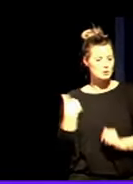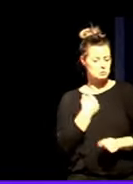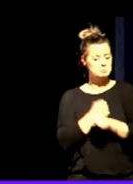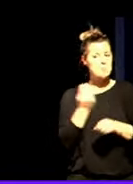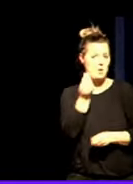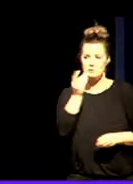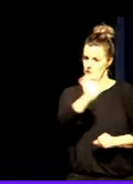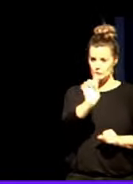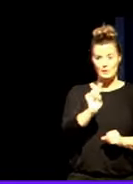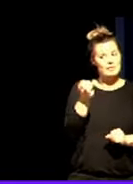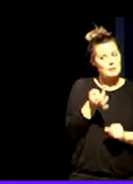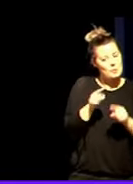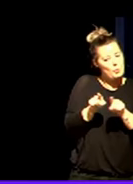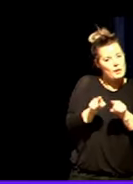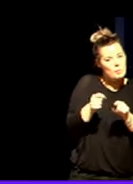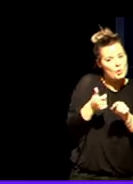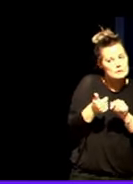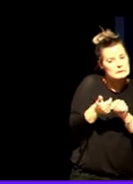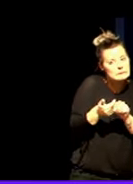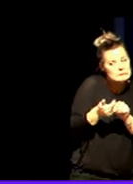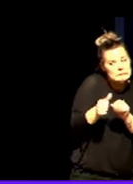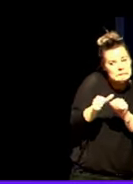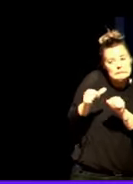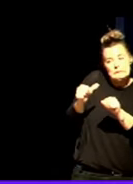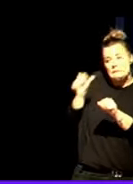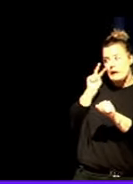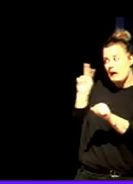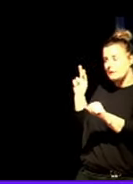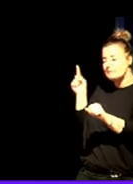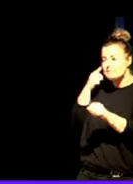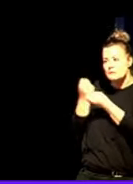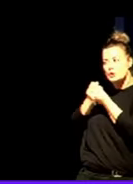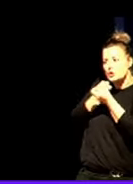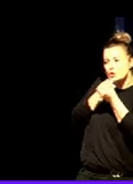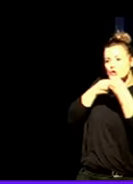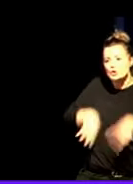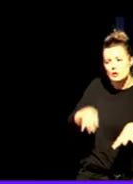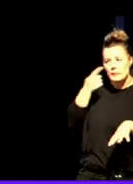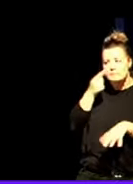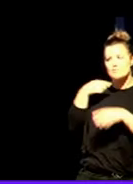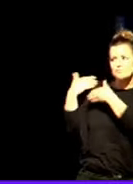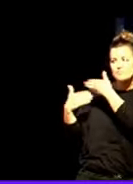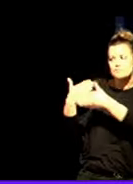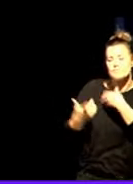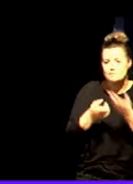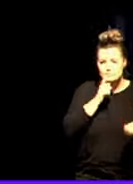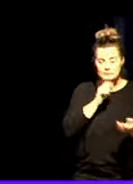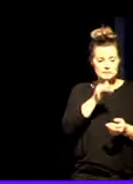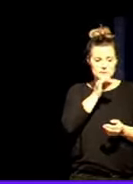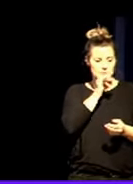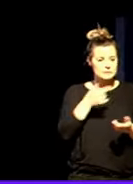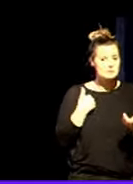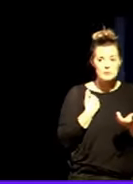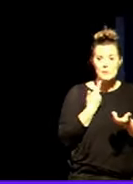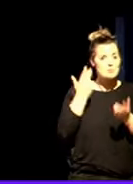Tenemos que retrotraernos en el tiempo y ver la tendencia histórica de la que venimos. Todavía no se están incrementando las cifras de muertes por